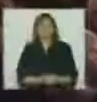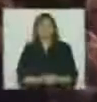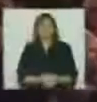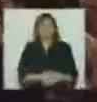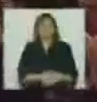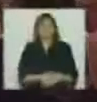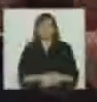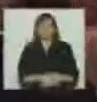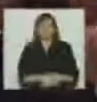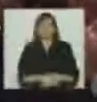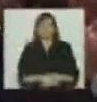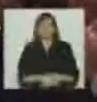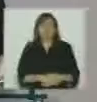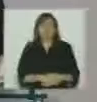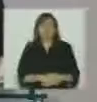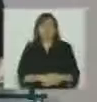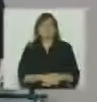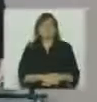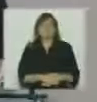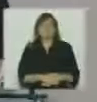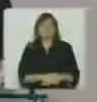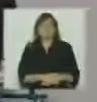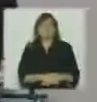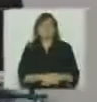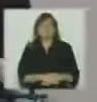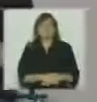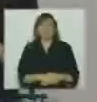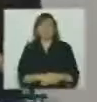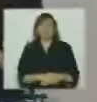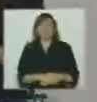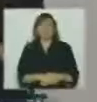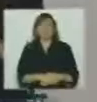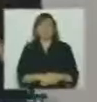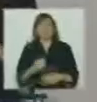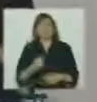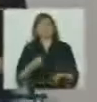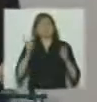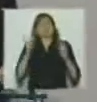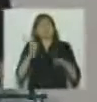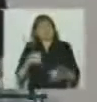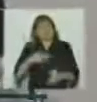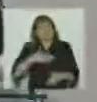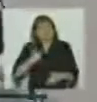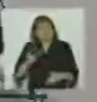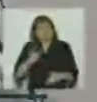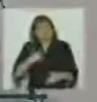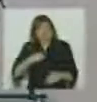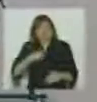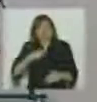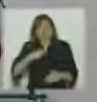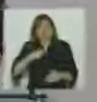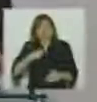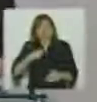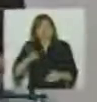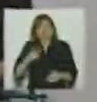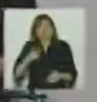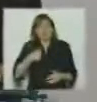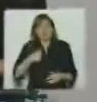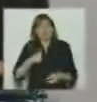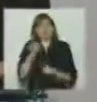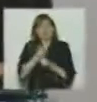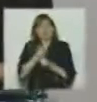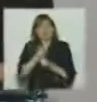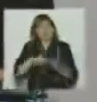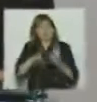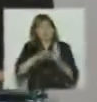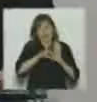Pero además con el espíritu, con el espíritu que marcó la ley de